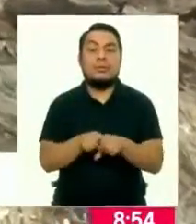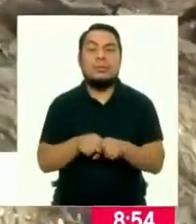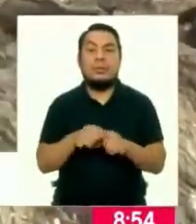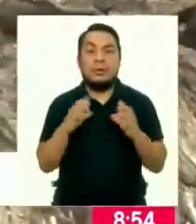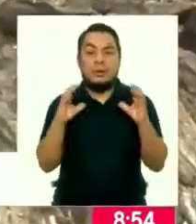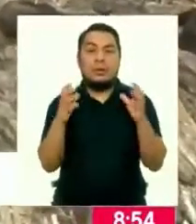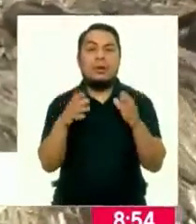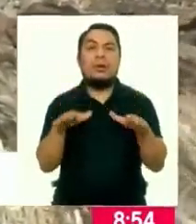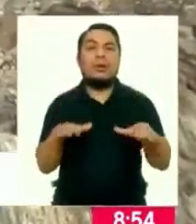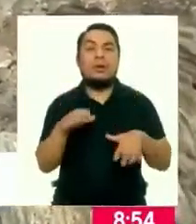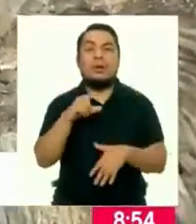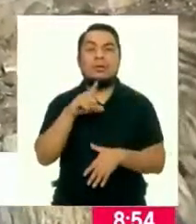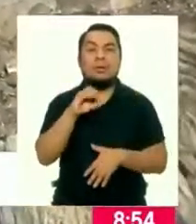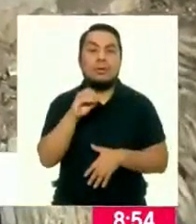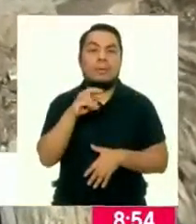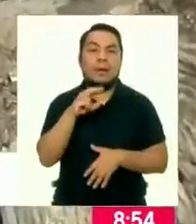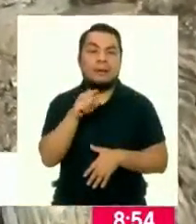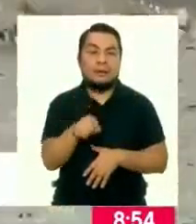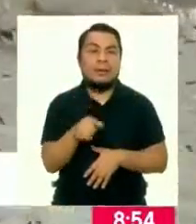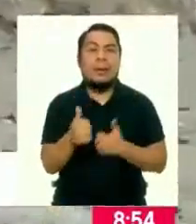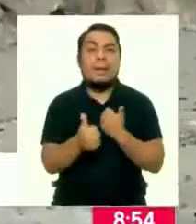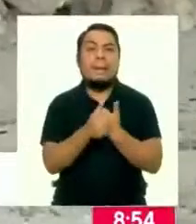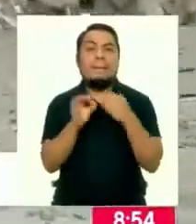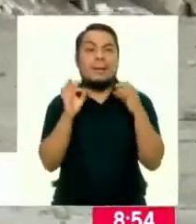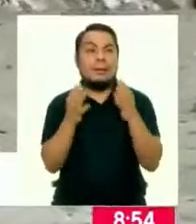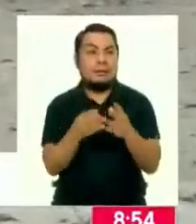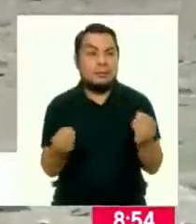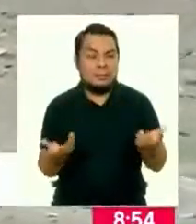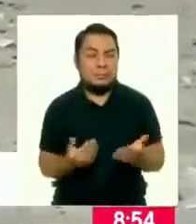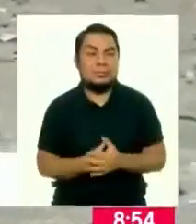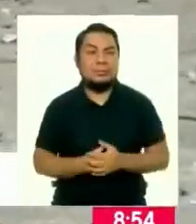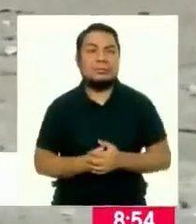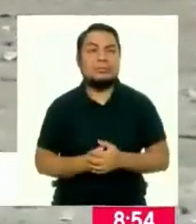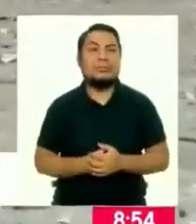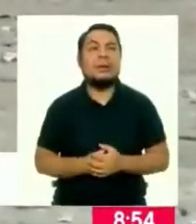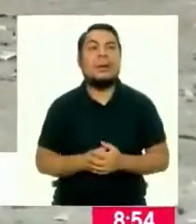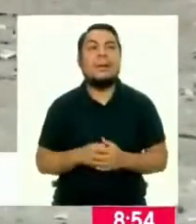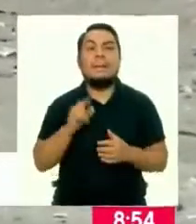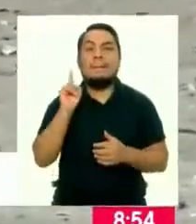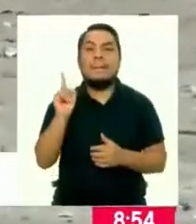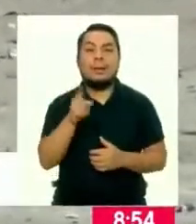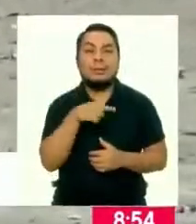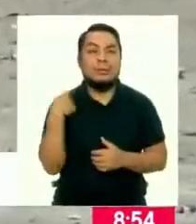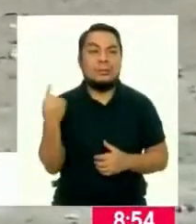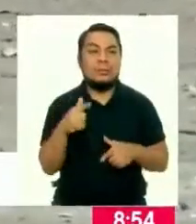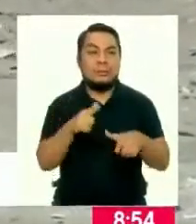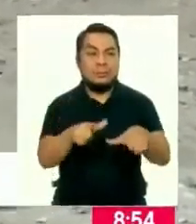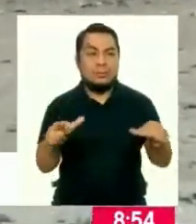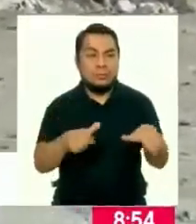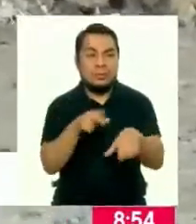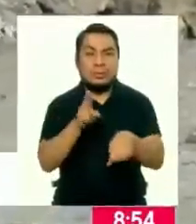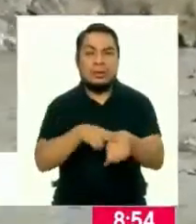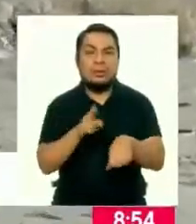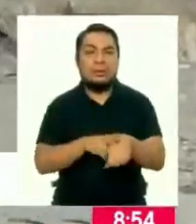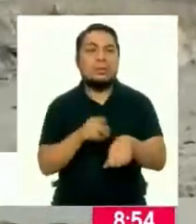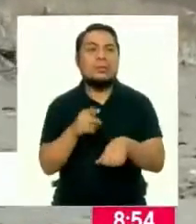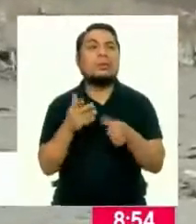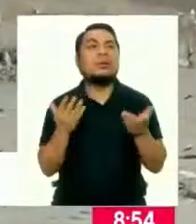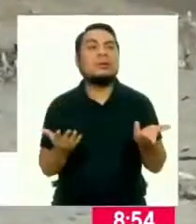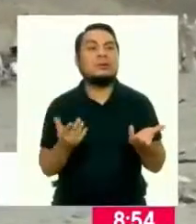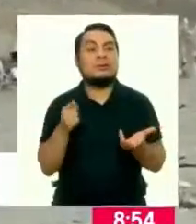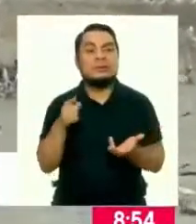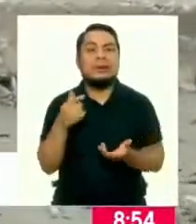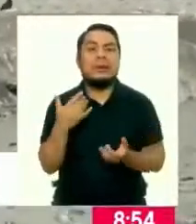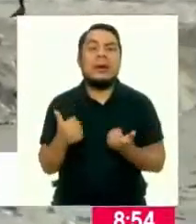marinos, están en peligro de extinción. Sin embargo, todo este espacio natural se encuentra